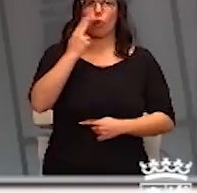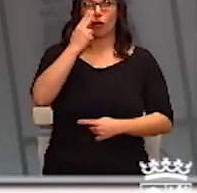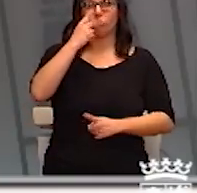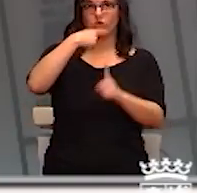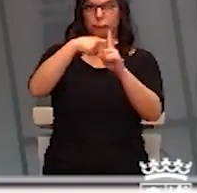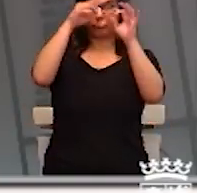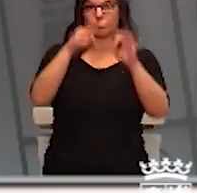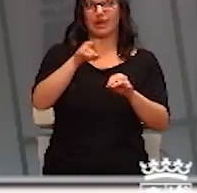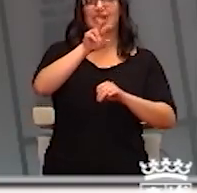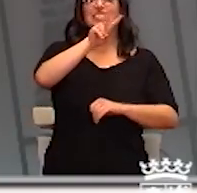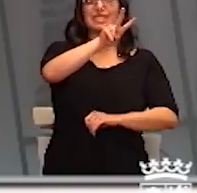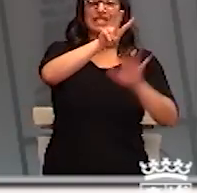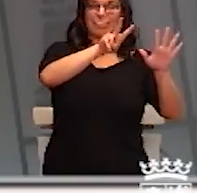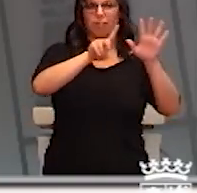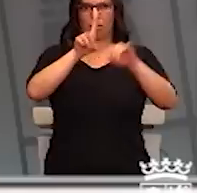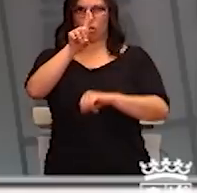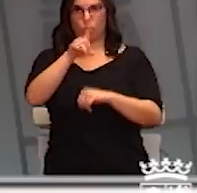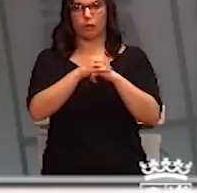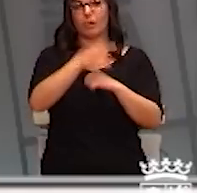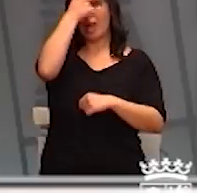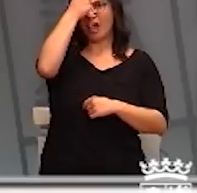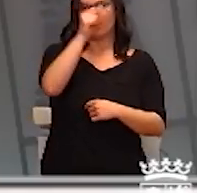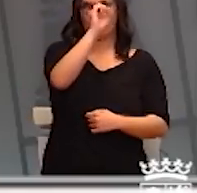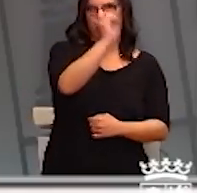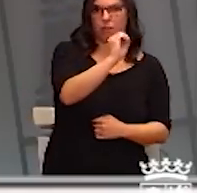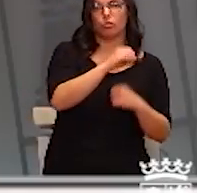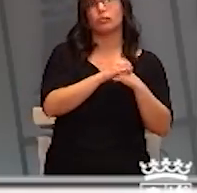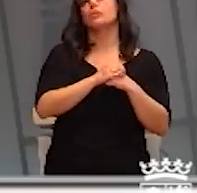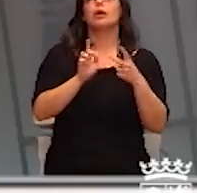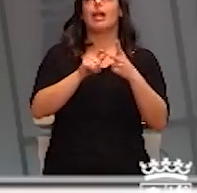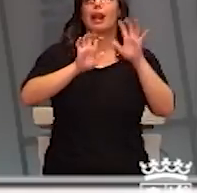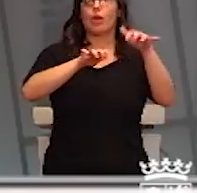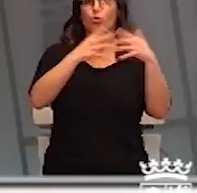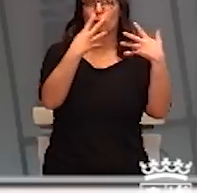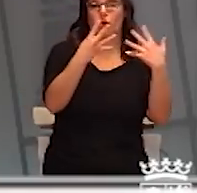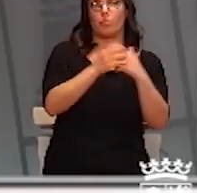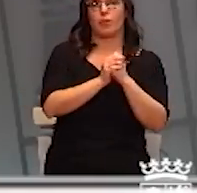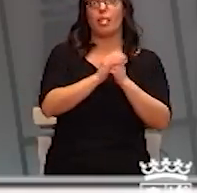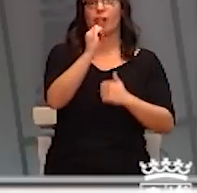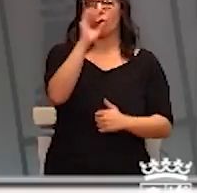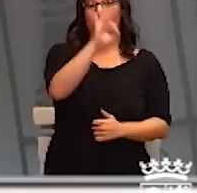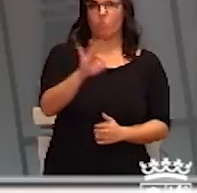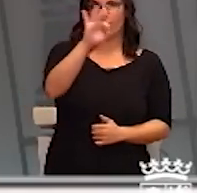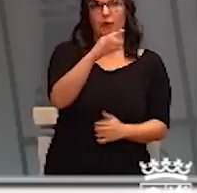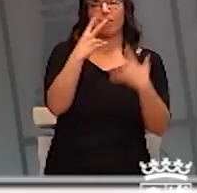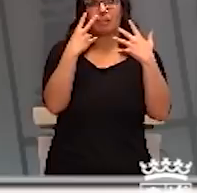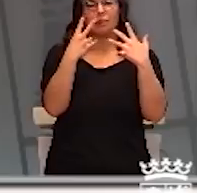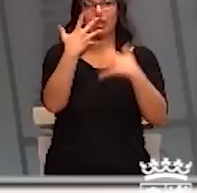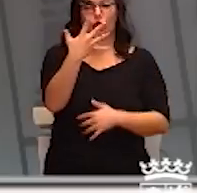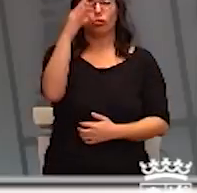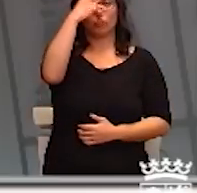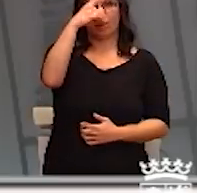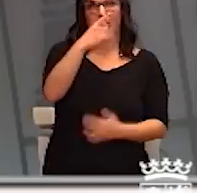0 en Ávila, 9 en León, 0 en Palencia, 5 en Salamanca, 7 en Segovia,